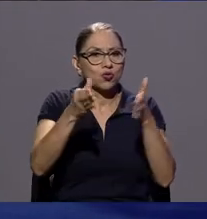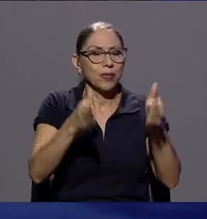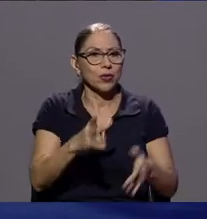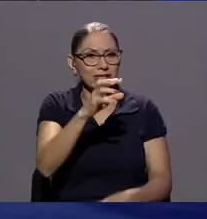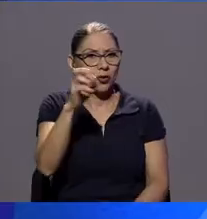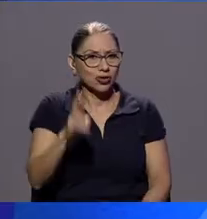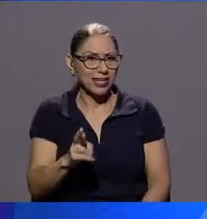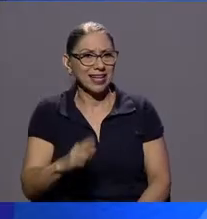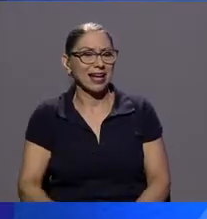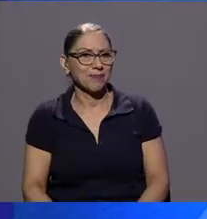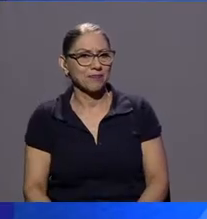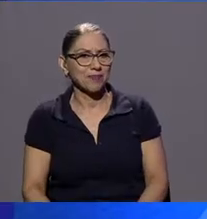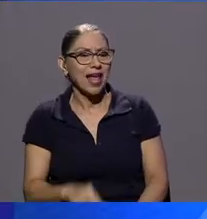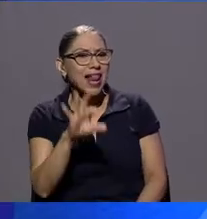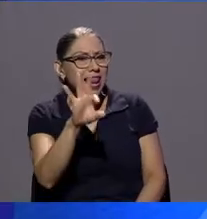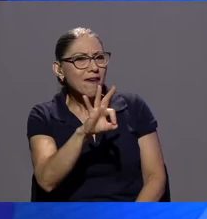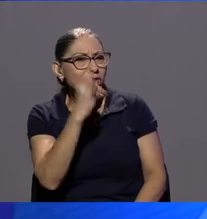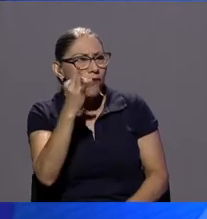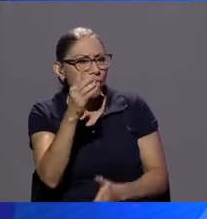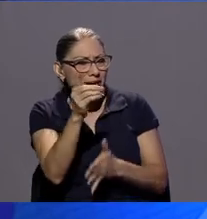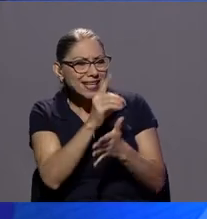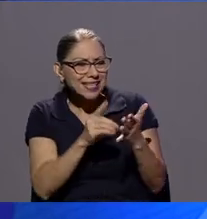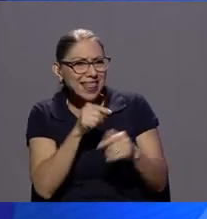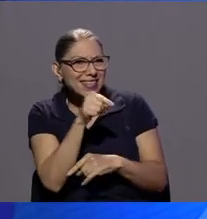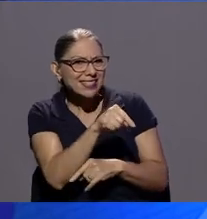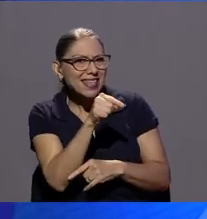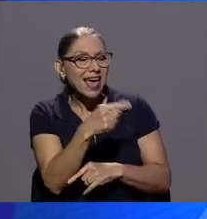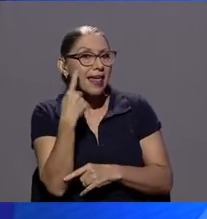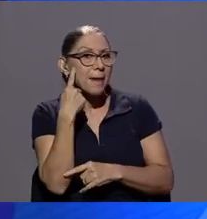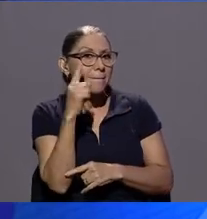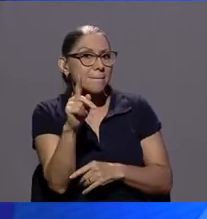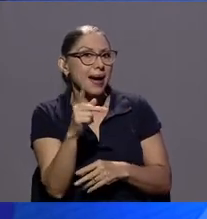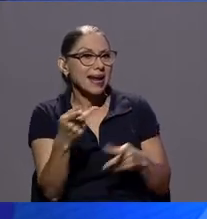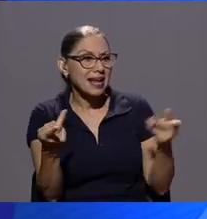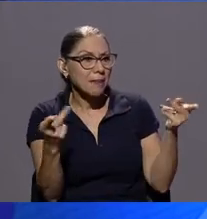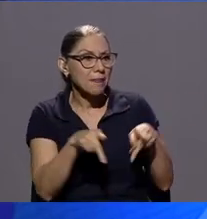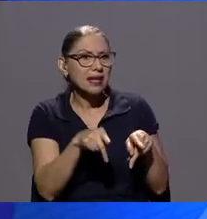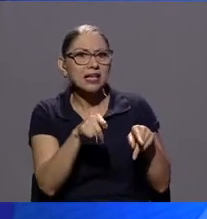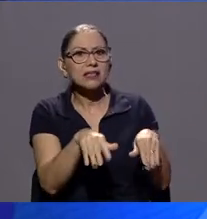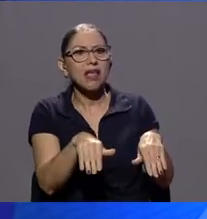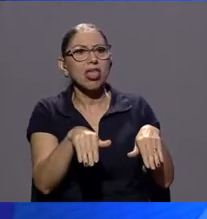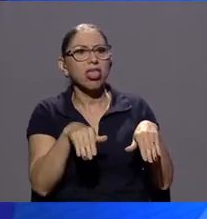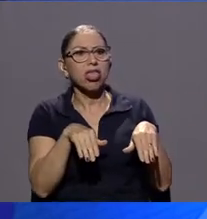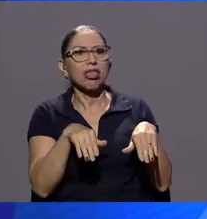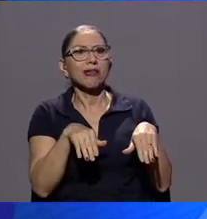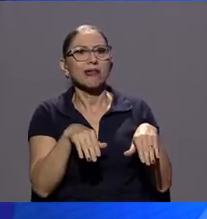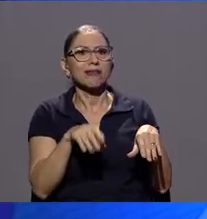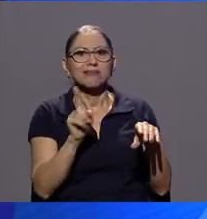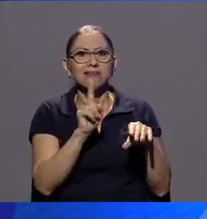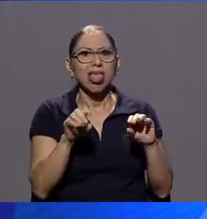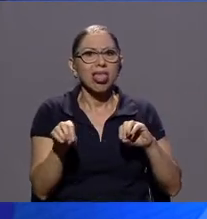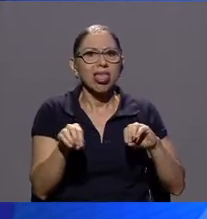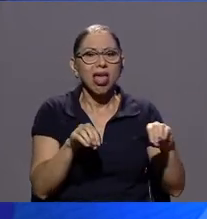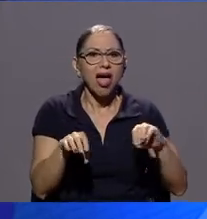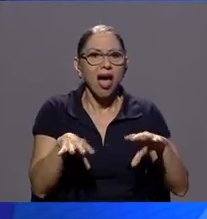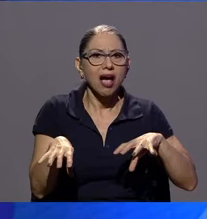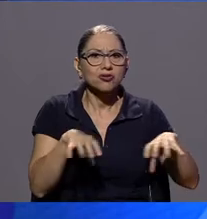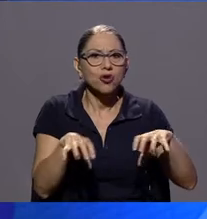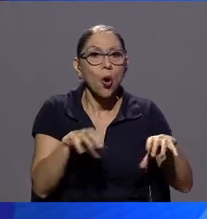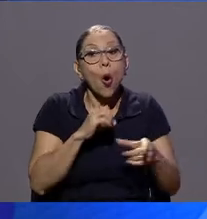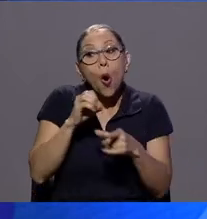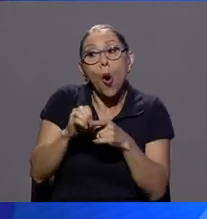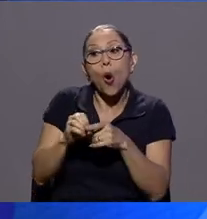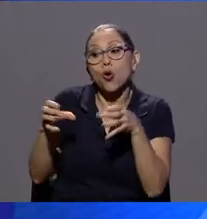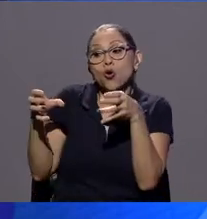Costa Rica de la forma que está diseñada es precisamente para que se dé esa inacción o ese favorecimiento más bien de esos sectores